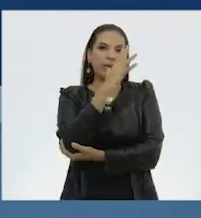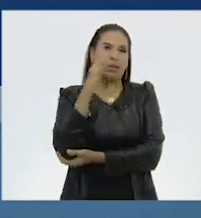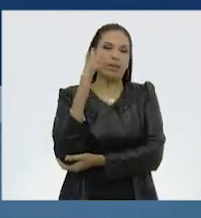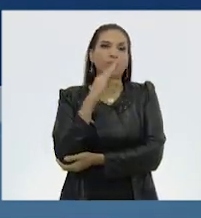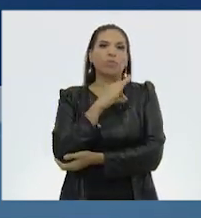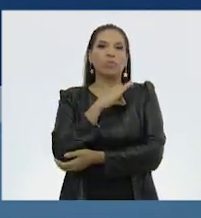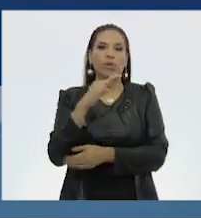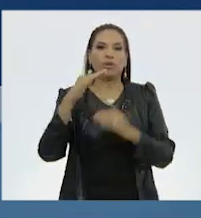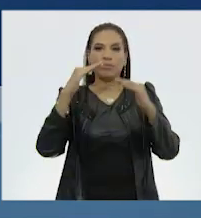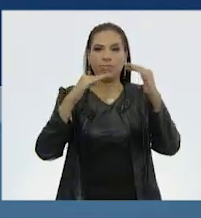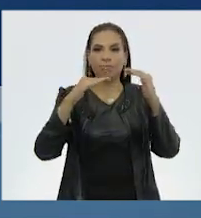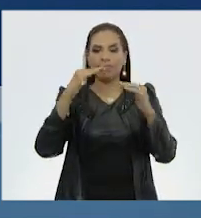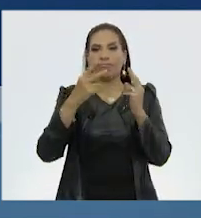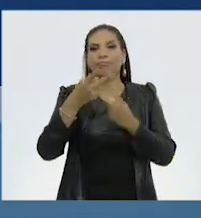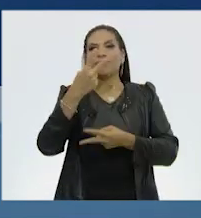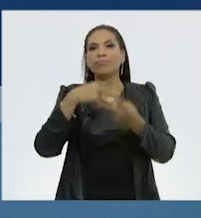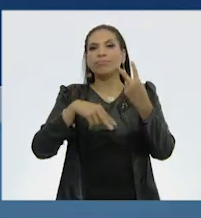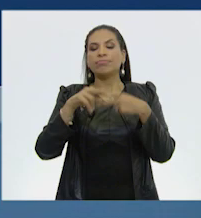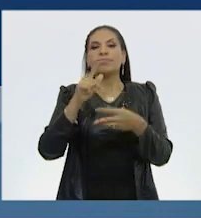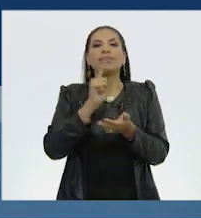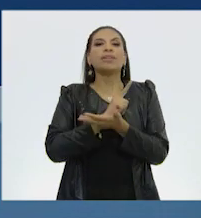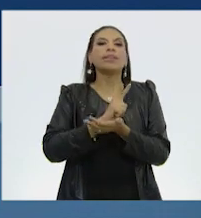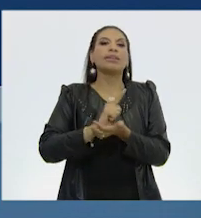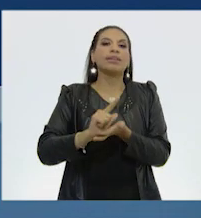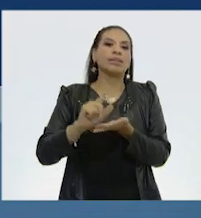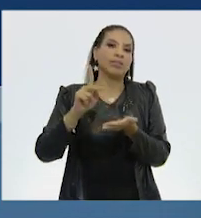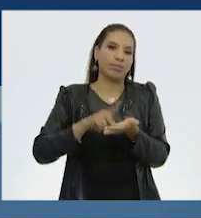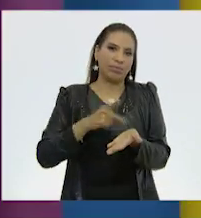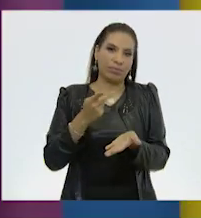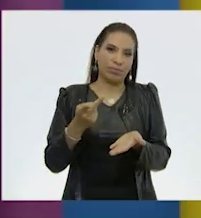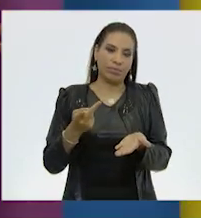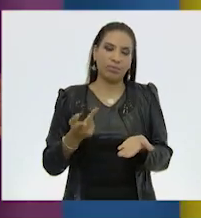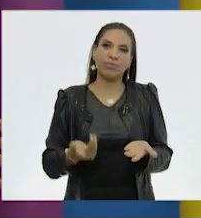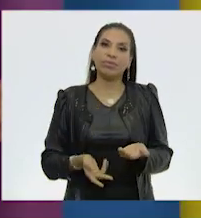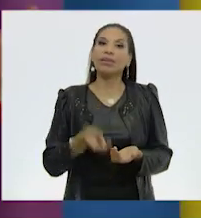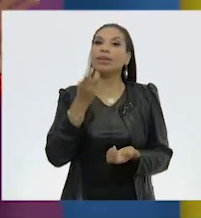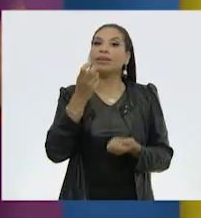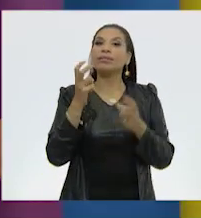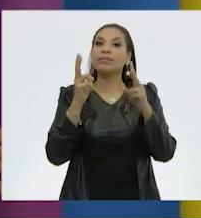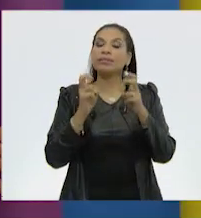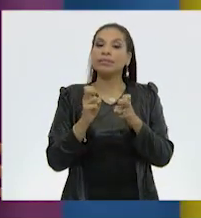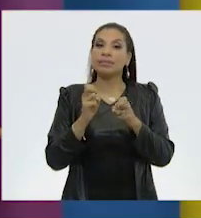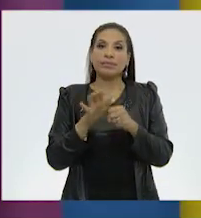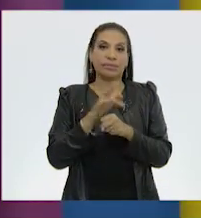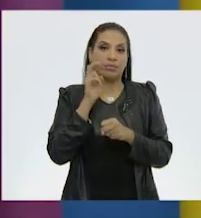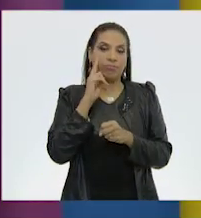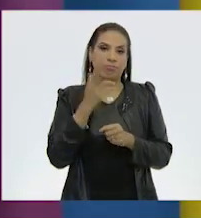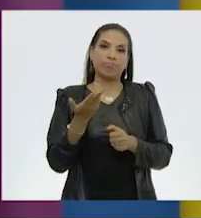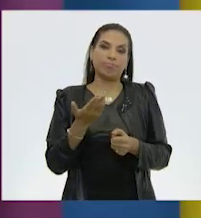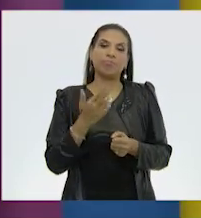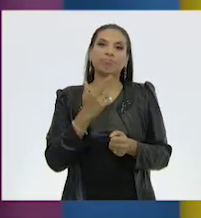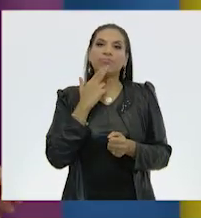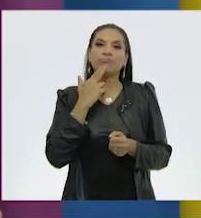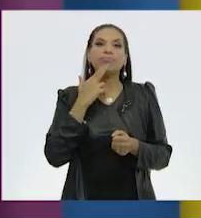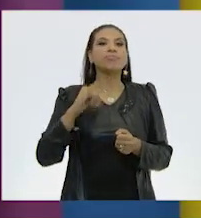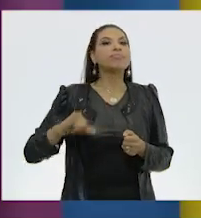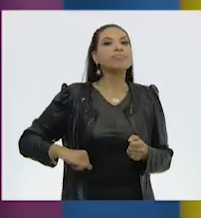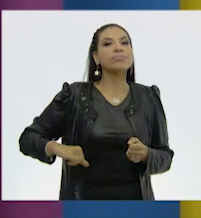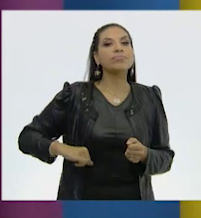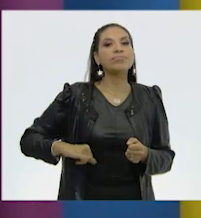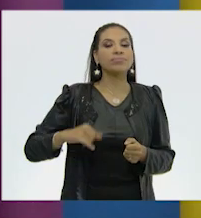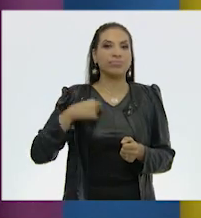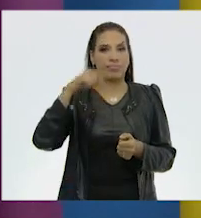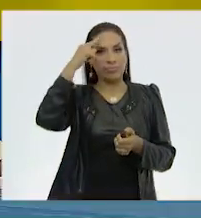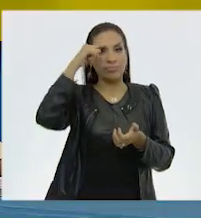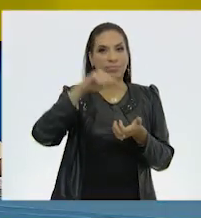se puede regular y volverse limpio otra vez. Este tema, sin duda, resultó más interesante de lo que